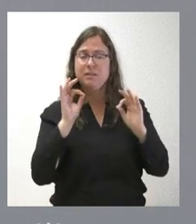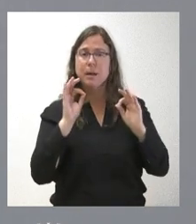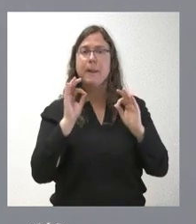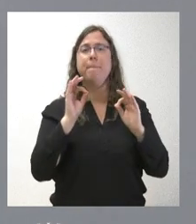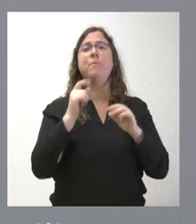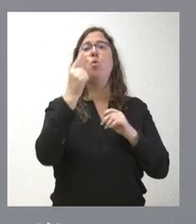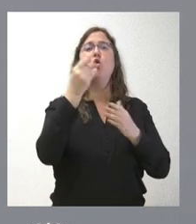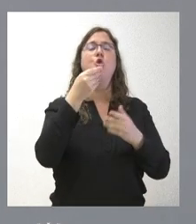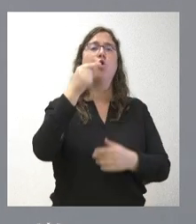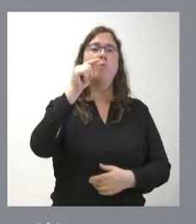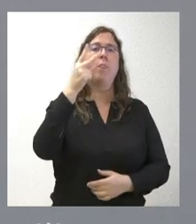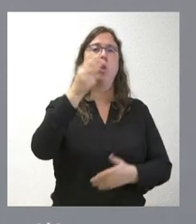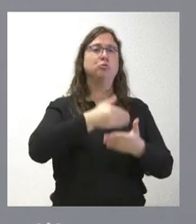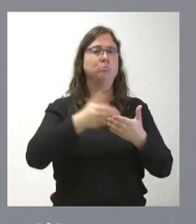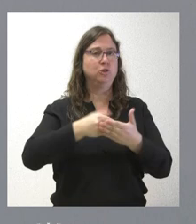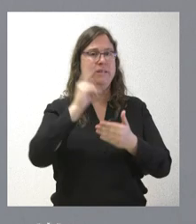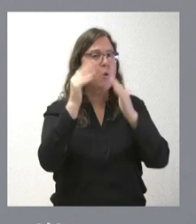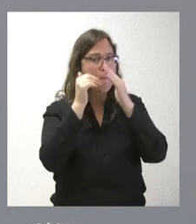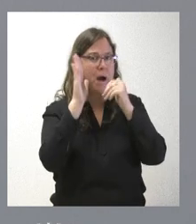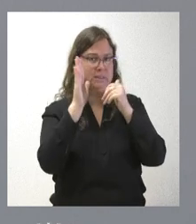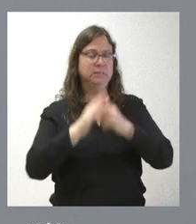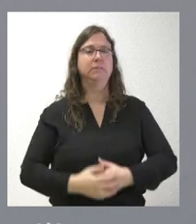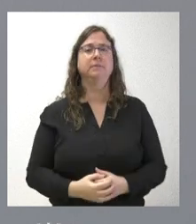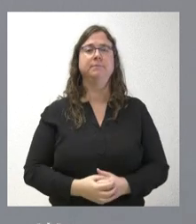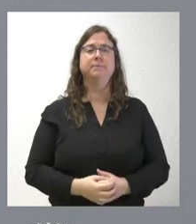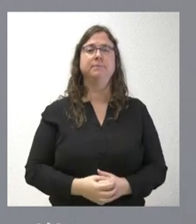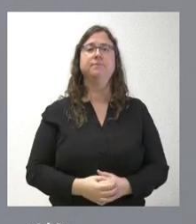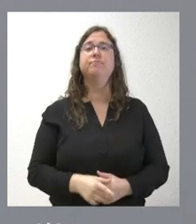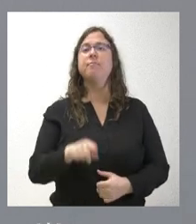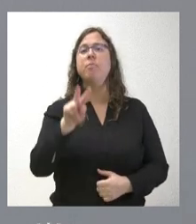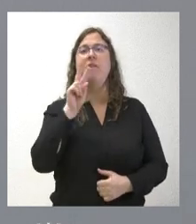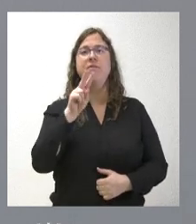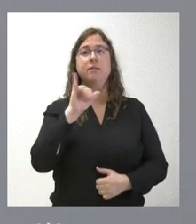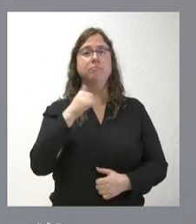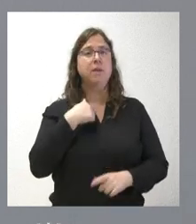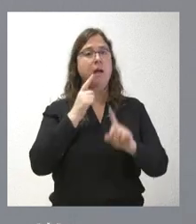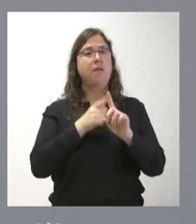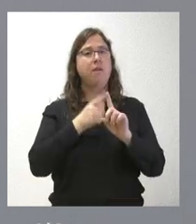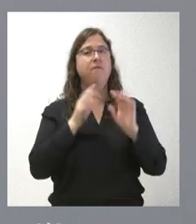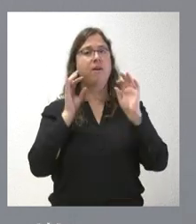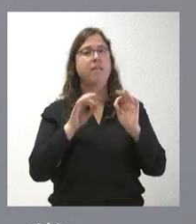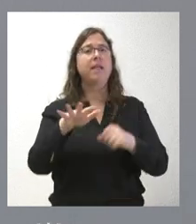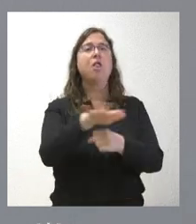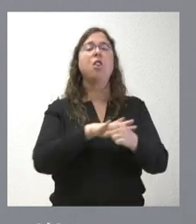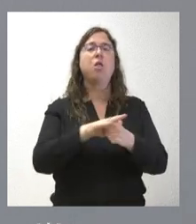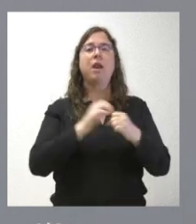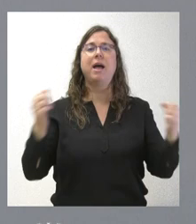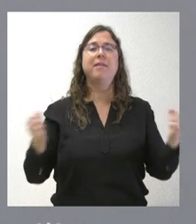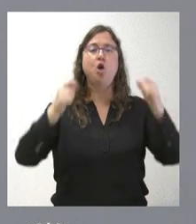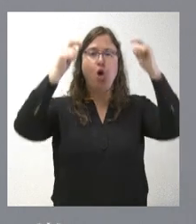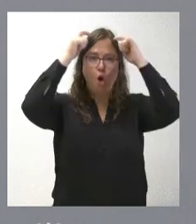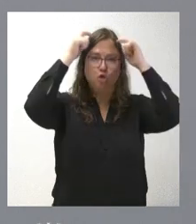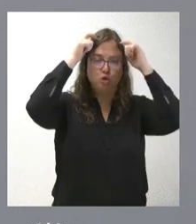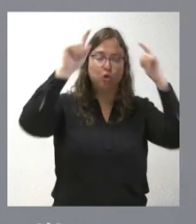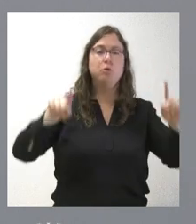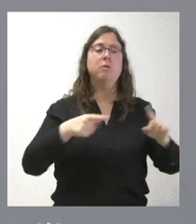a 1,2 millones de euros. Tienen ustedes aquí como referencia las zonas de actuación para el oso pardo y